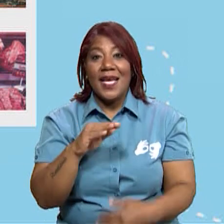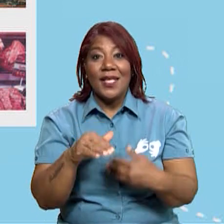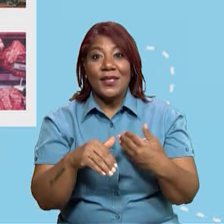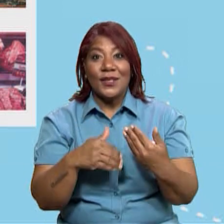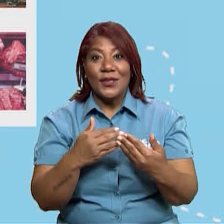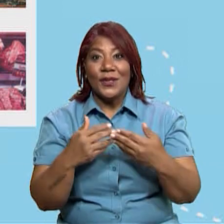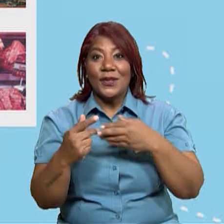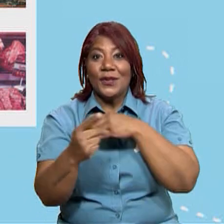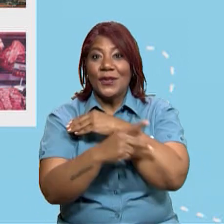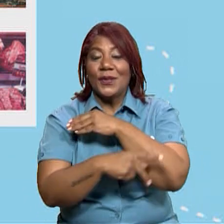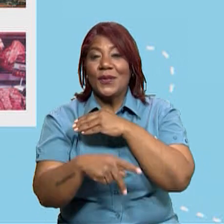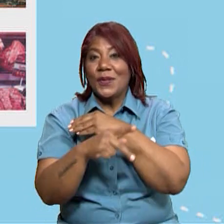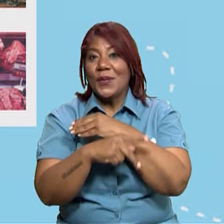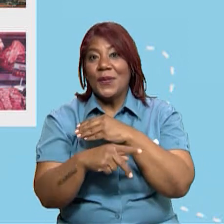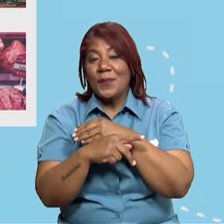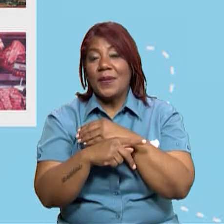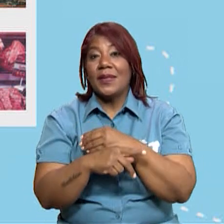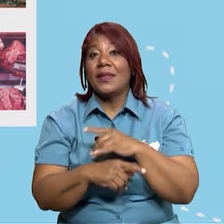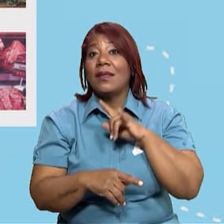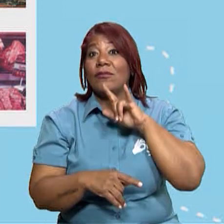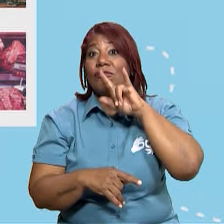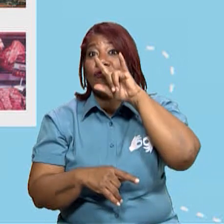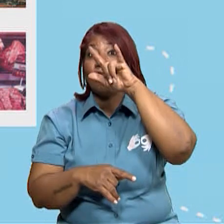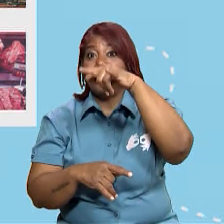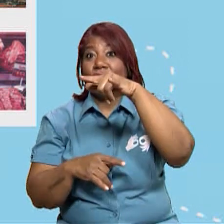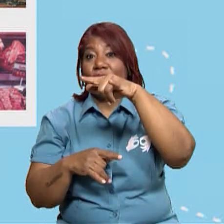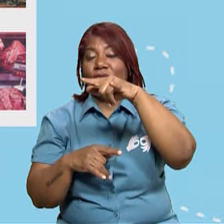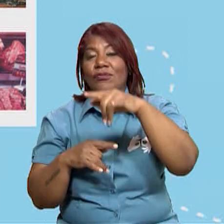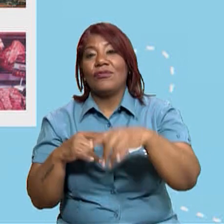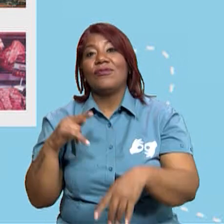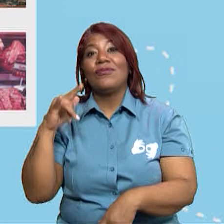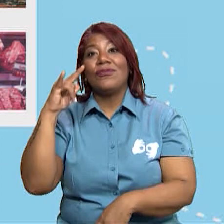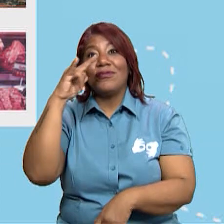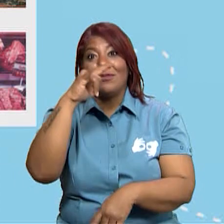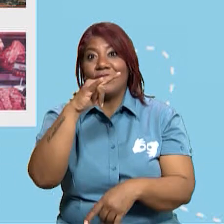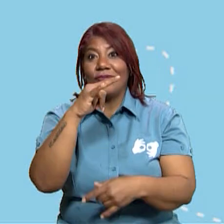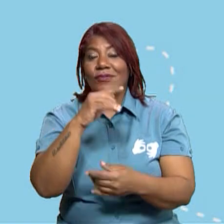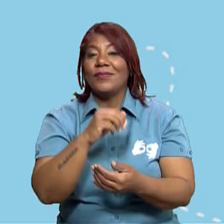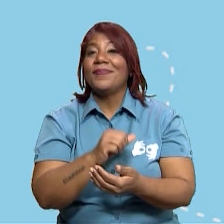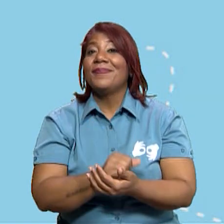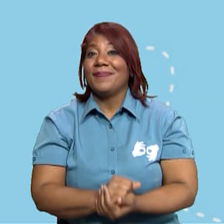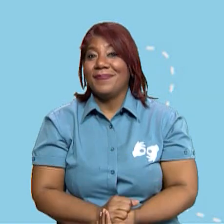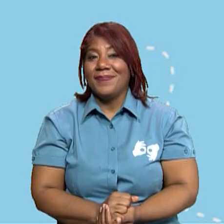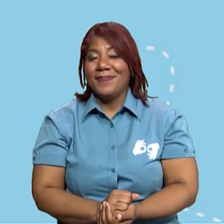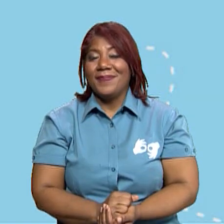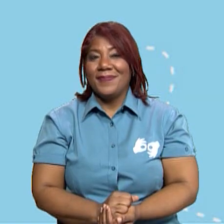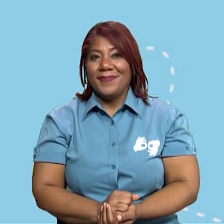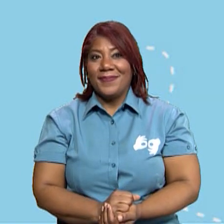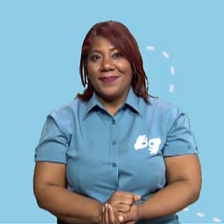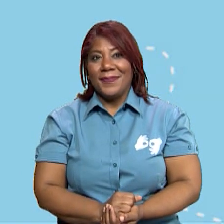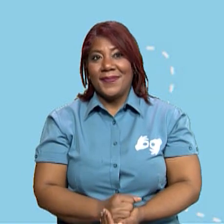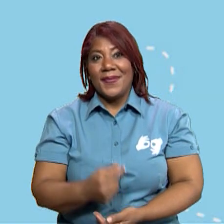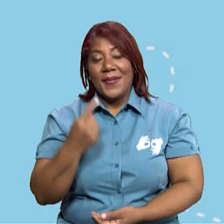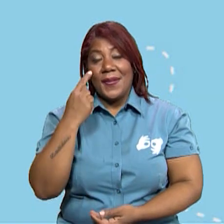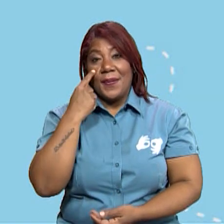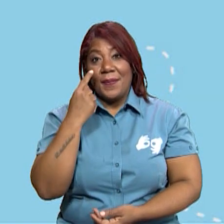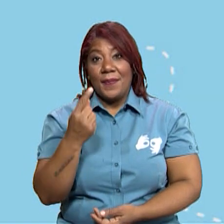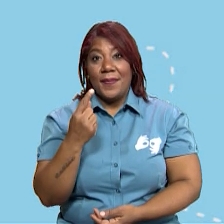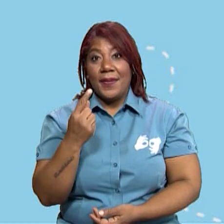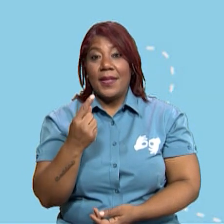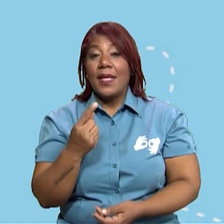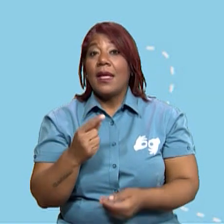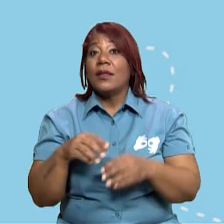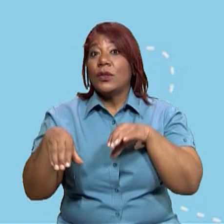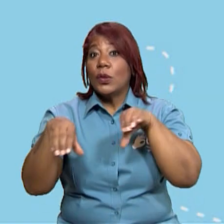países cuáles son sus mayores exportaciones y también algunas importaciones que realizamos. Vamos a ver, las actividades